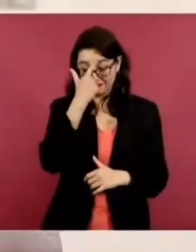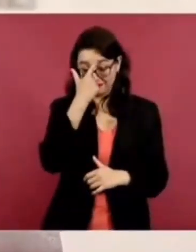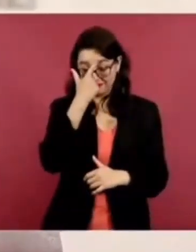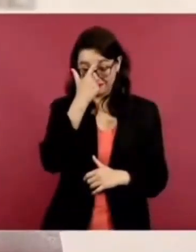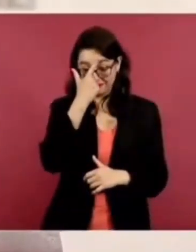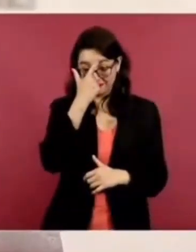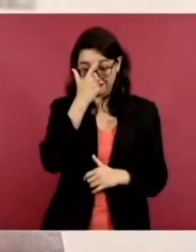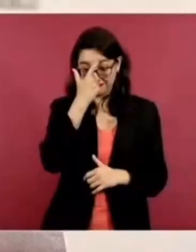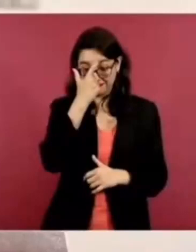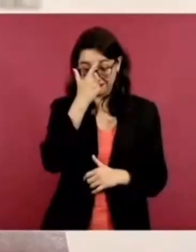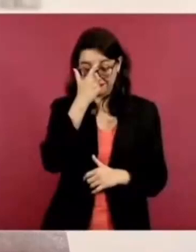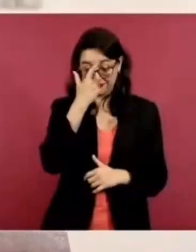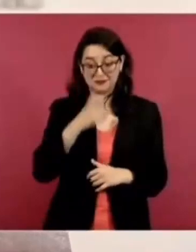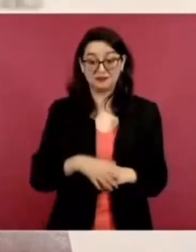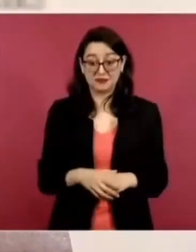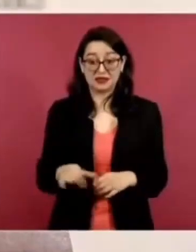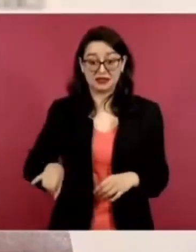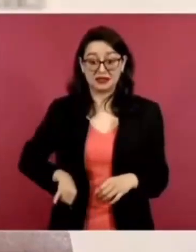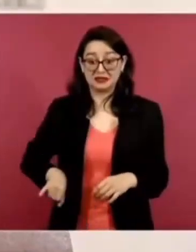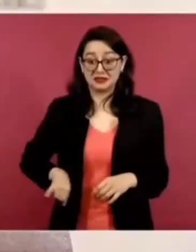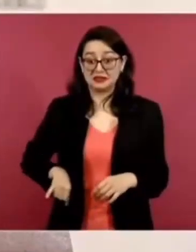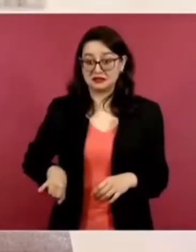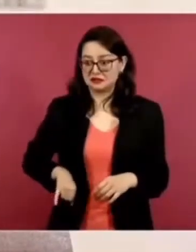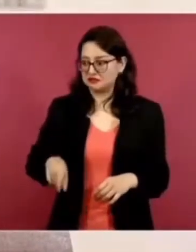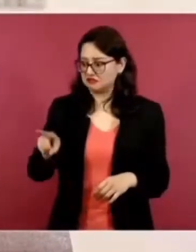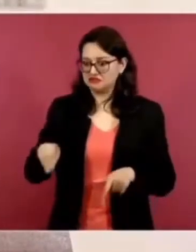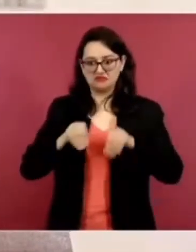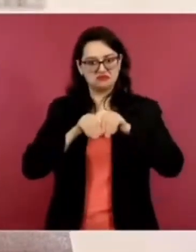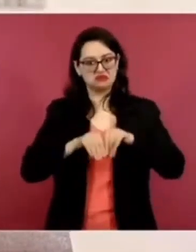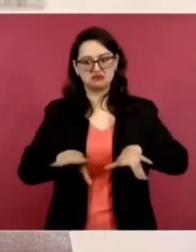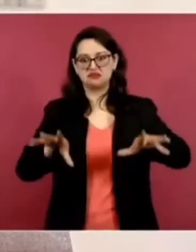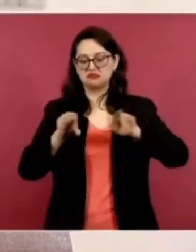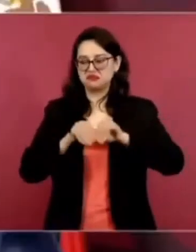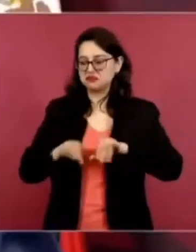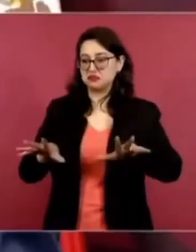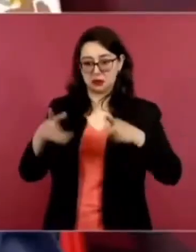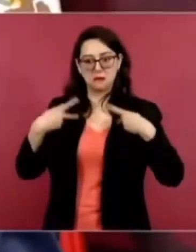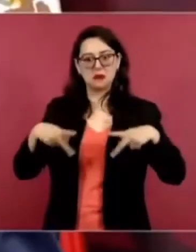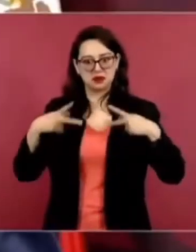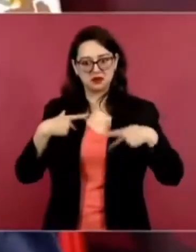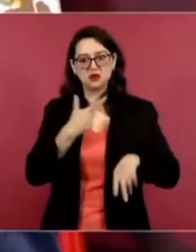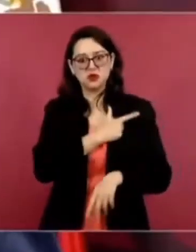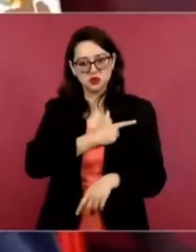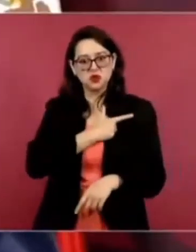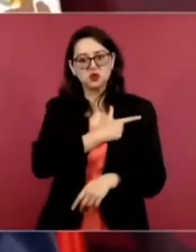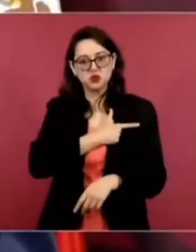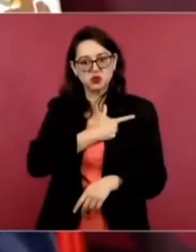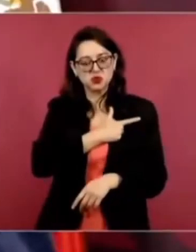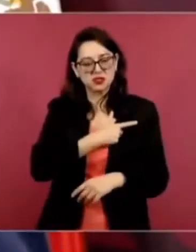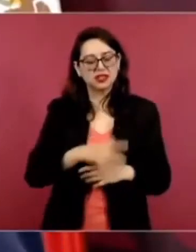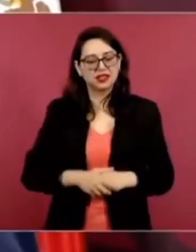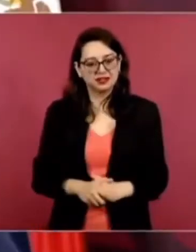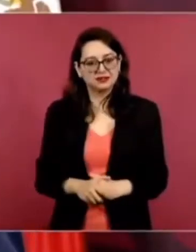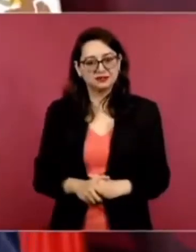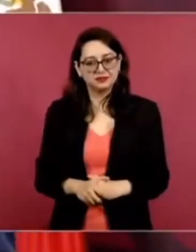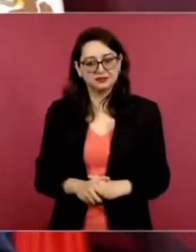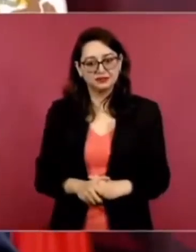un fenómeno de la radio y de la comunicación. Y afortunadamente,